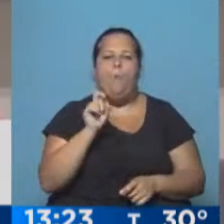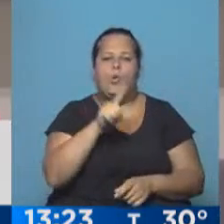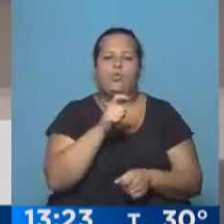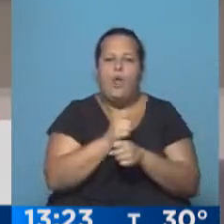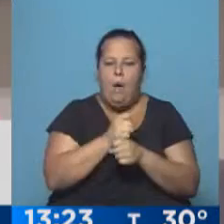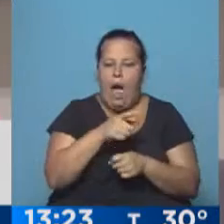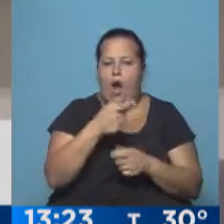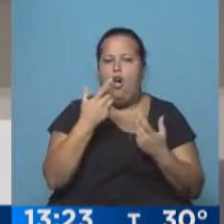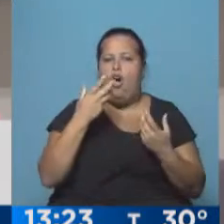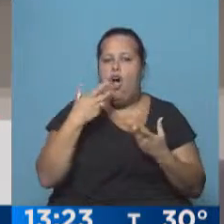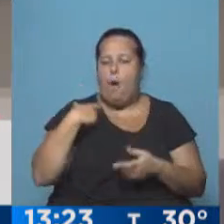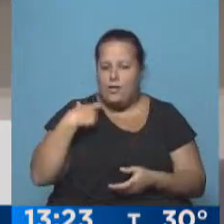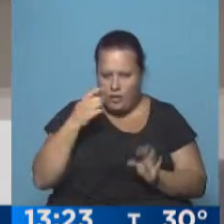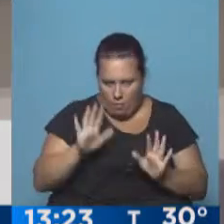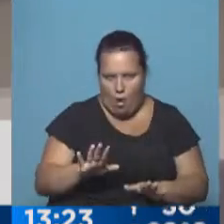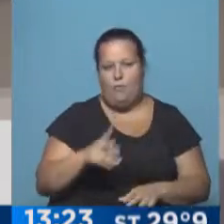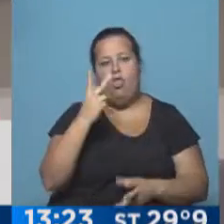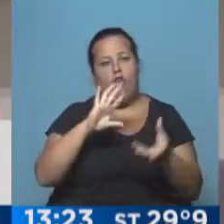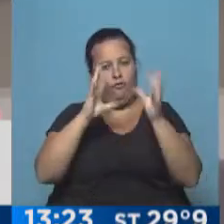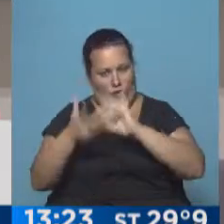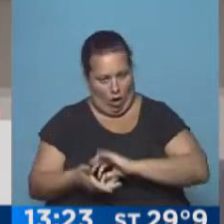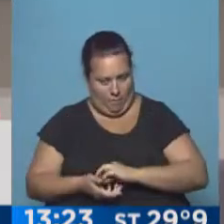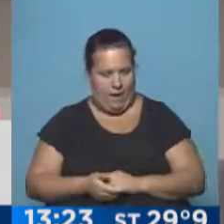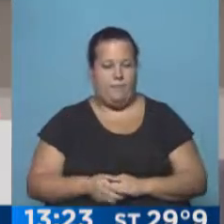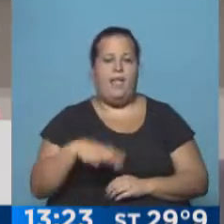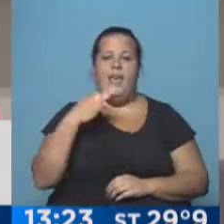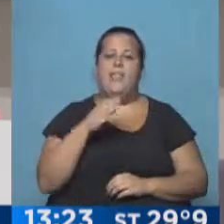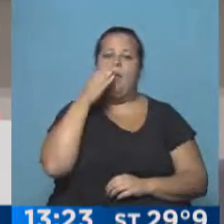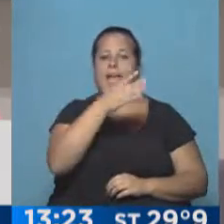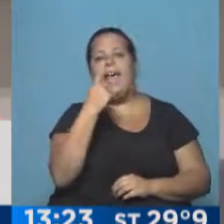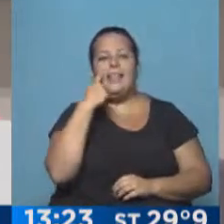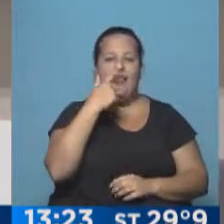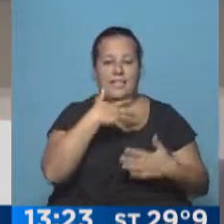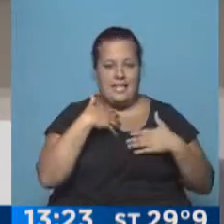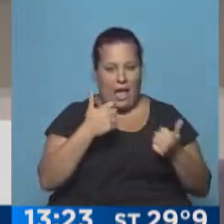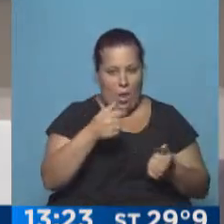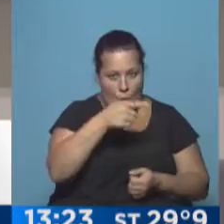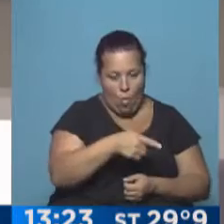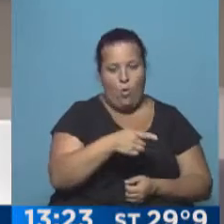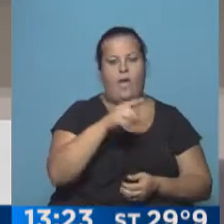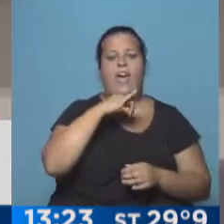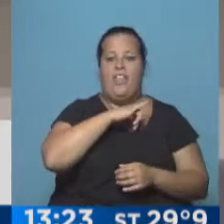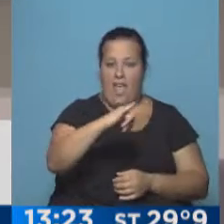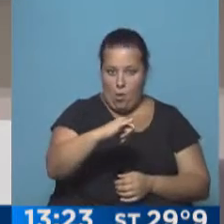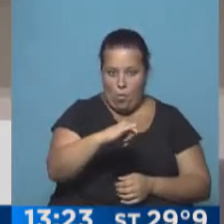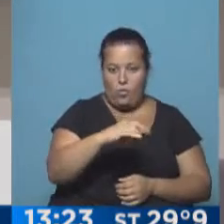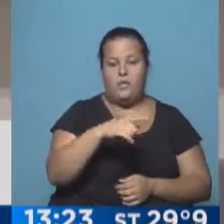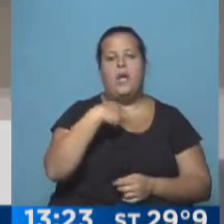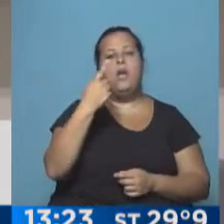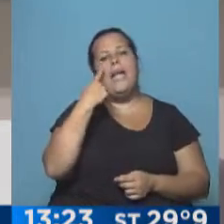cubrir su sistema de salud? Bien, hay dos opciones. Ir a la Superintendencia de Servicios de Salud y hacer una denuncia, la